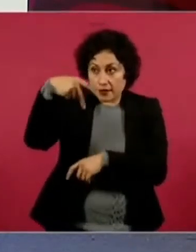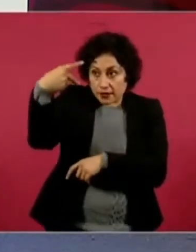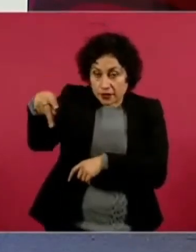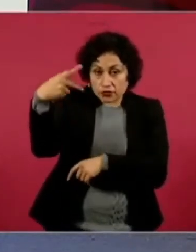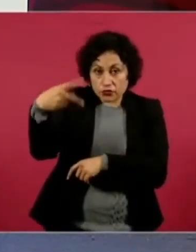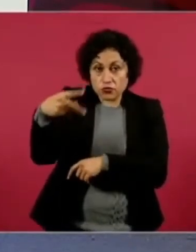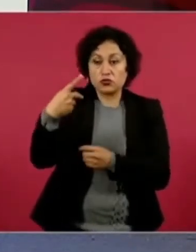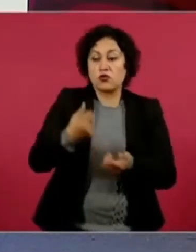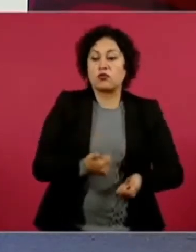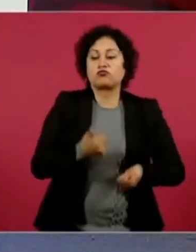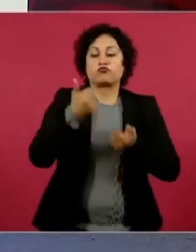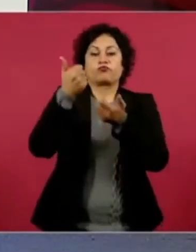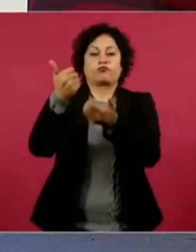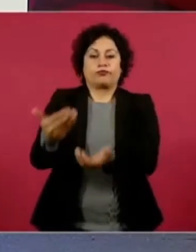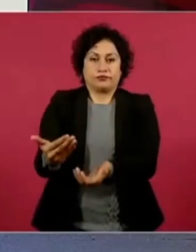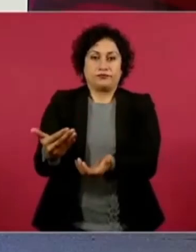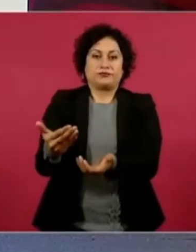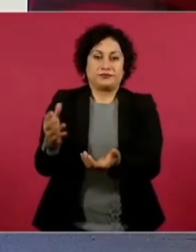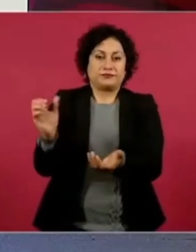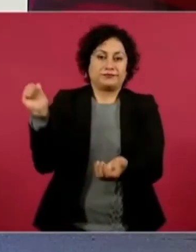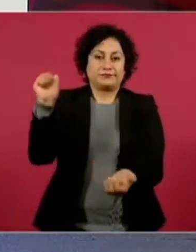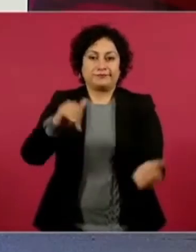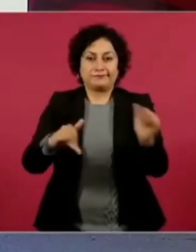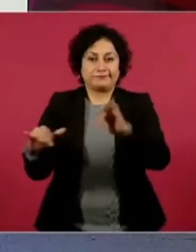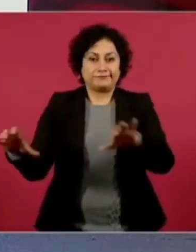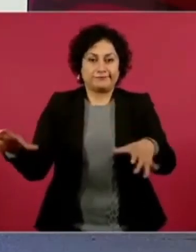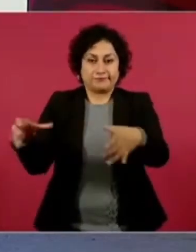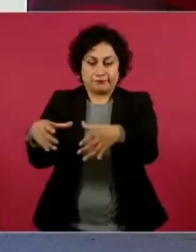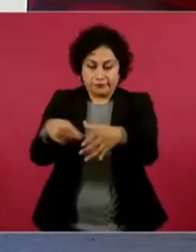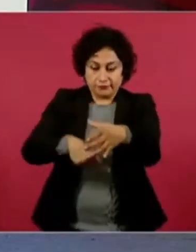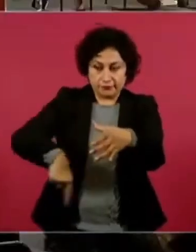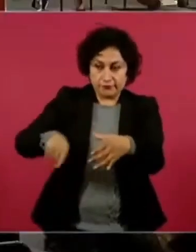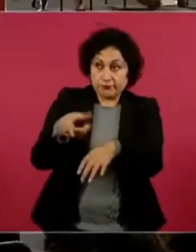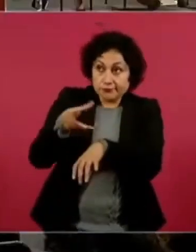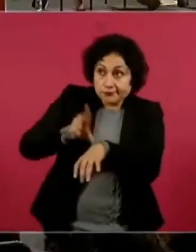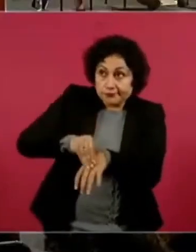concentrar equipos.